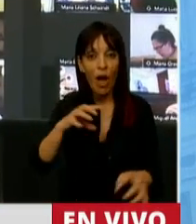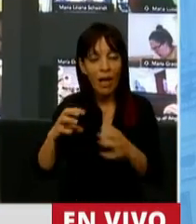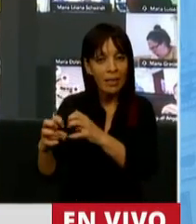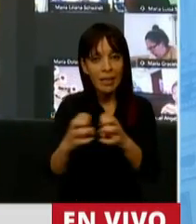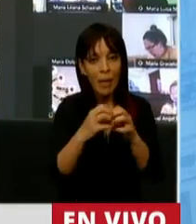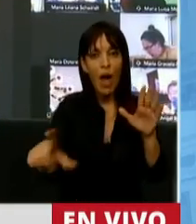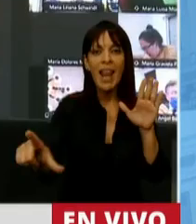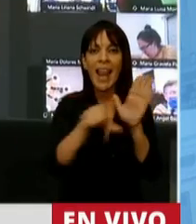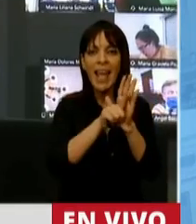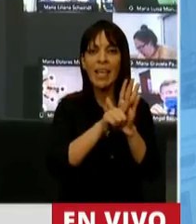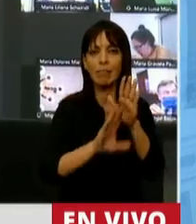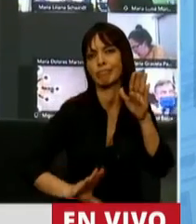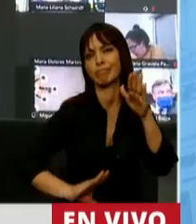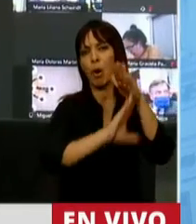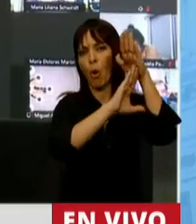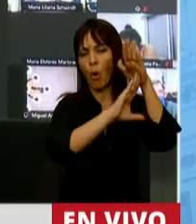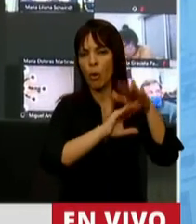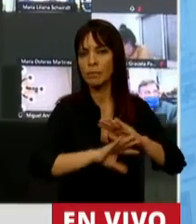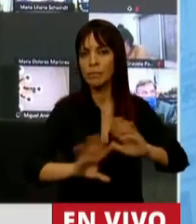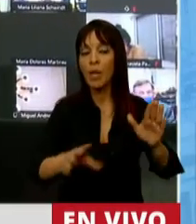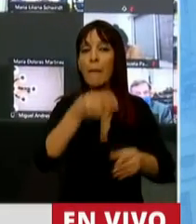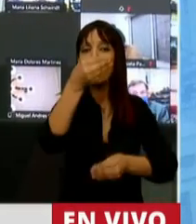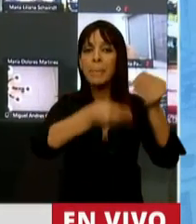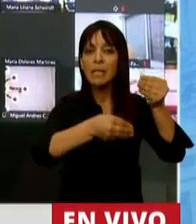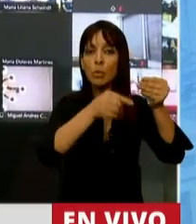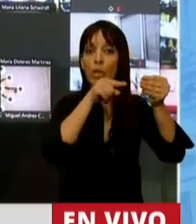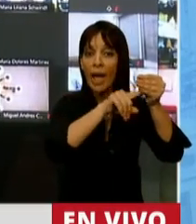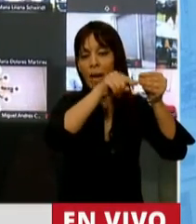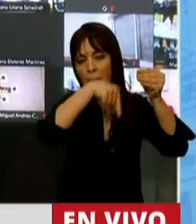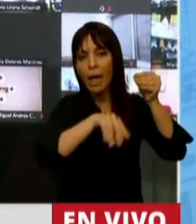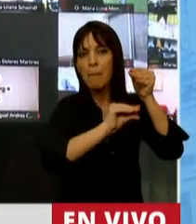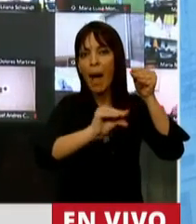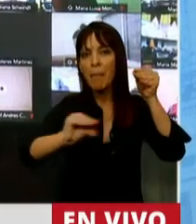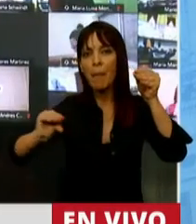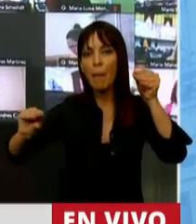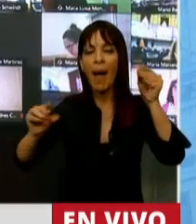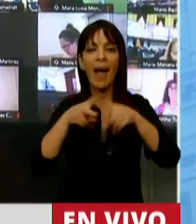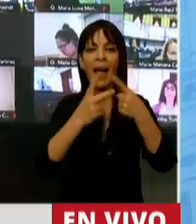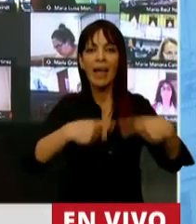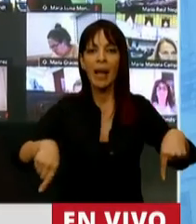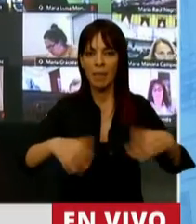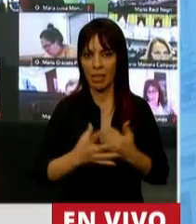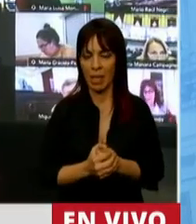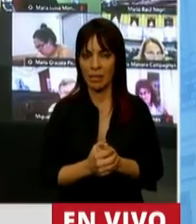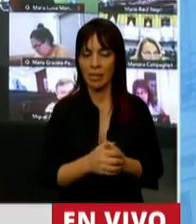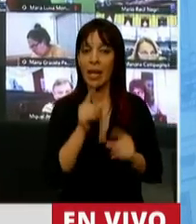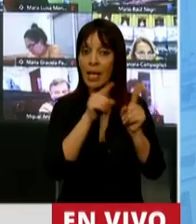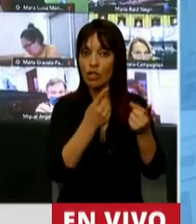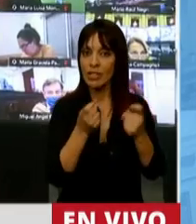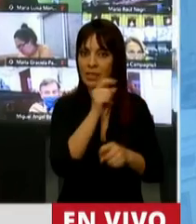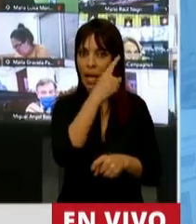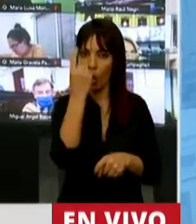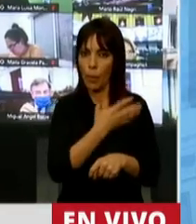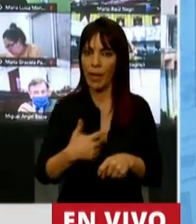la ley de leyes, el presupuesto que necesita, esta herramienta fundamental que necesita el gobierno. hay que